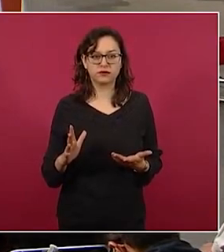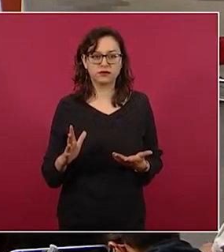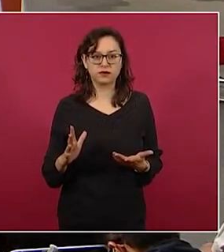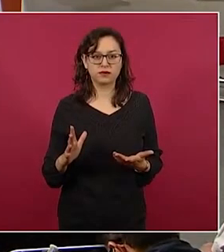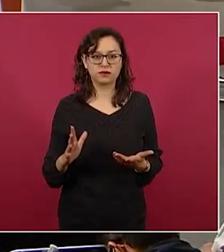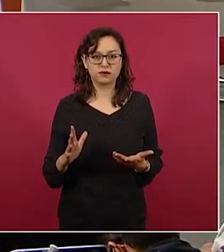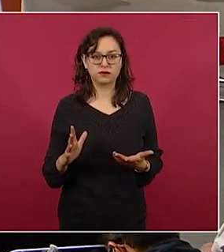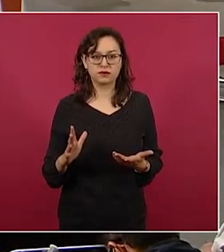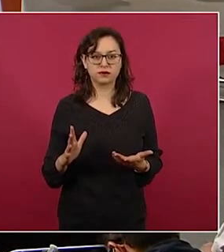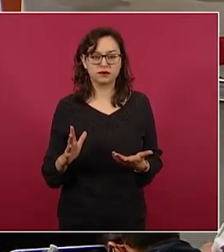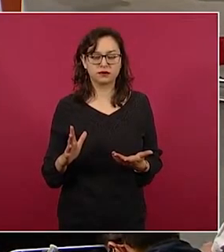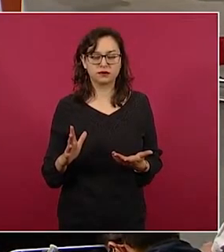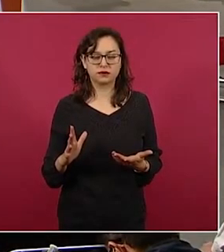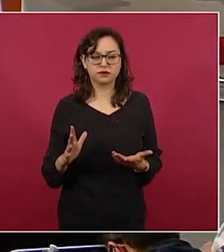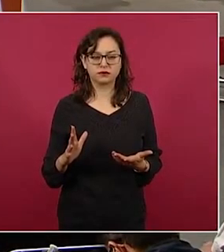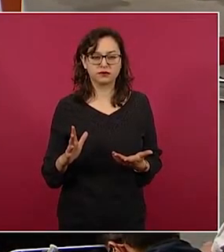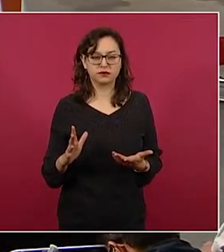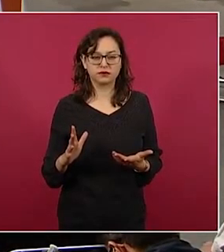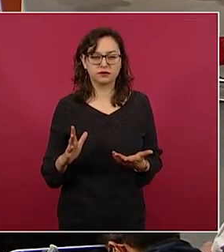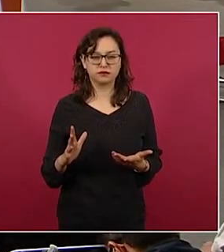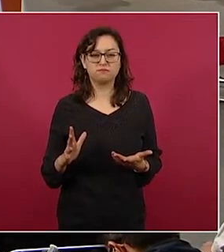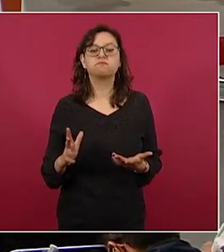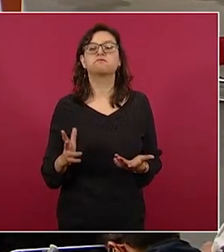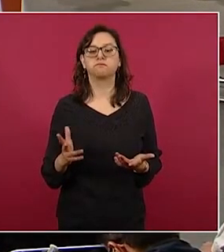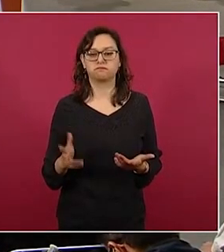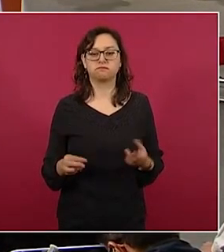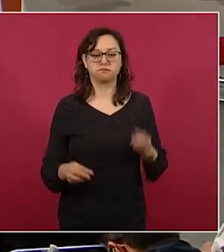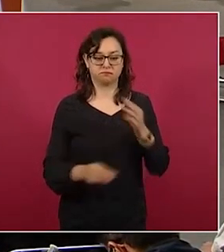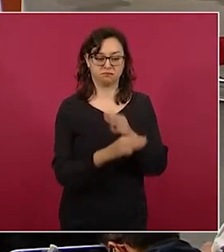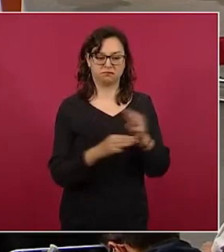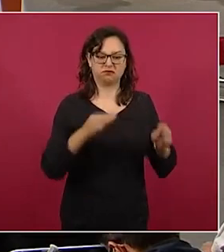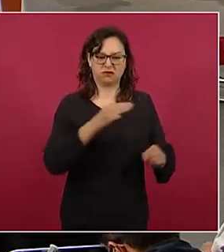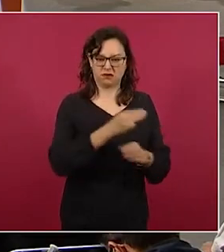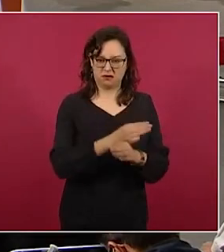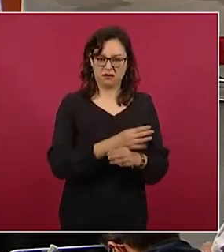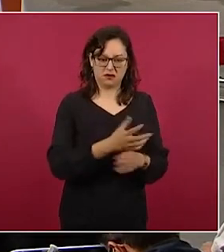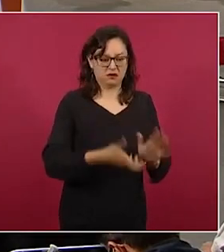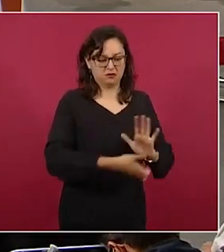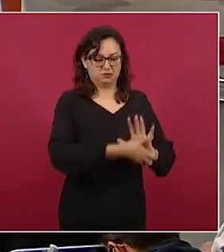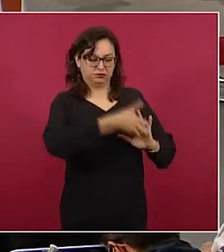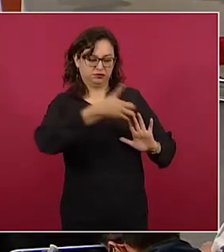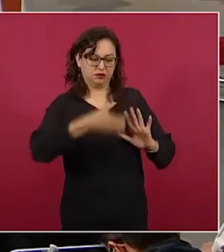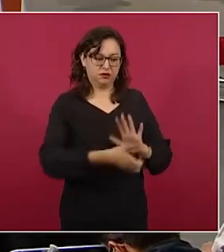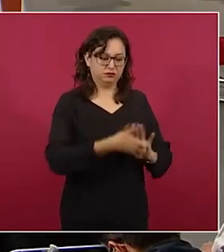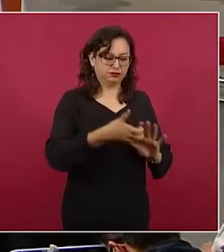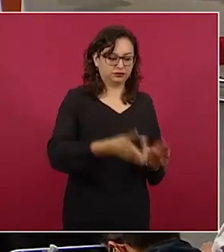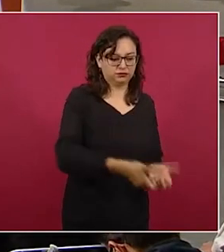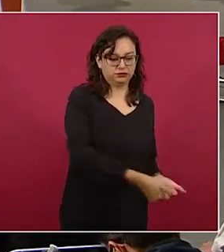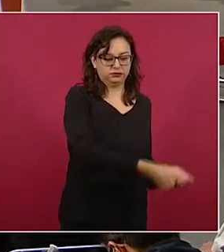vaso caólica, subalazos. Sí, lo que van a requerir,